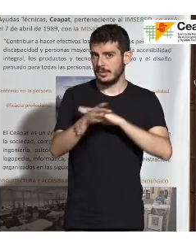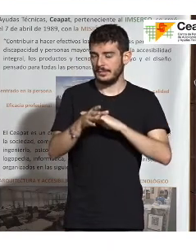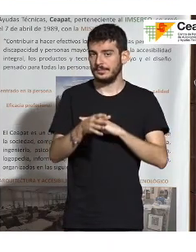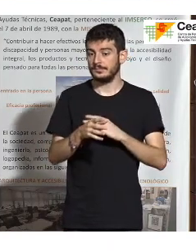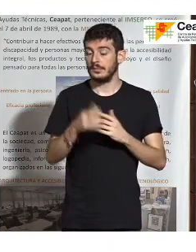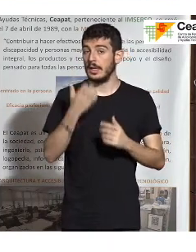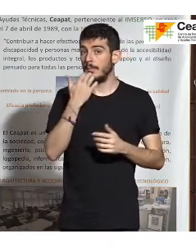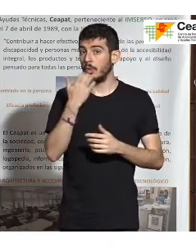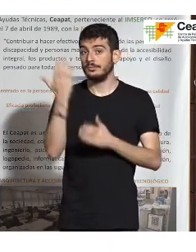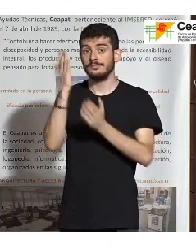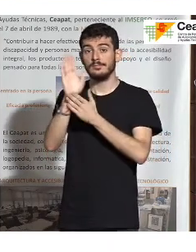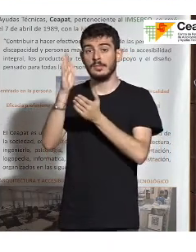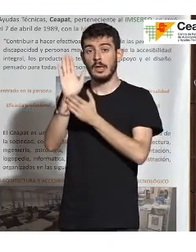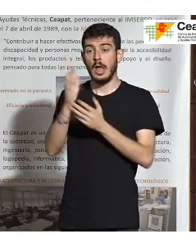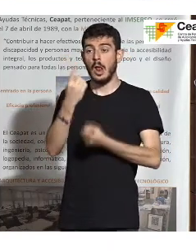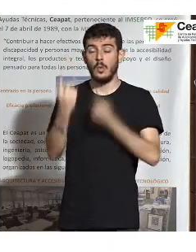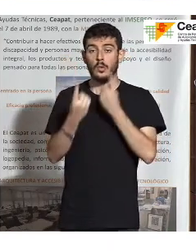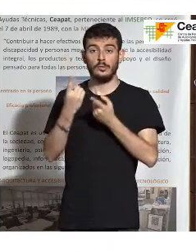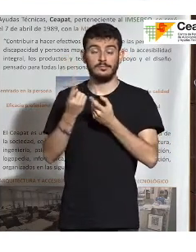algunos ejemplos con todos.